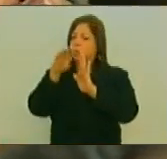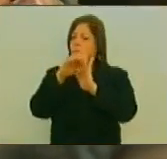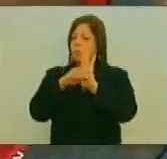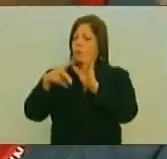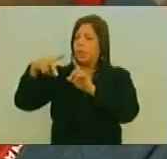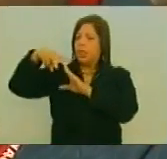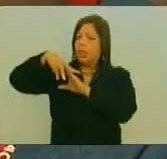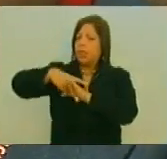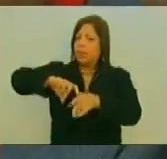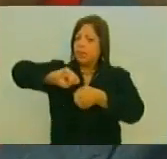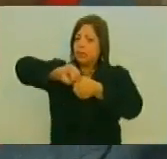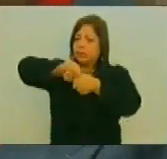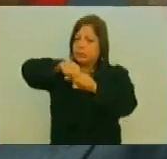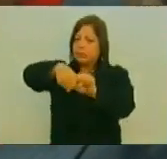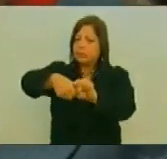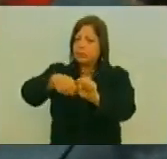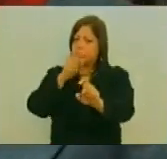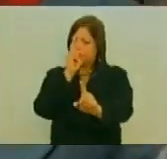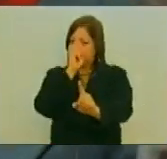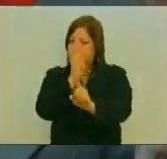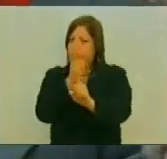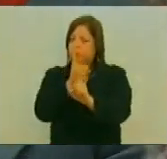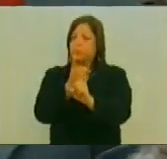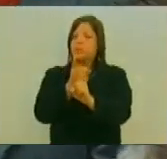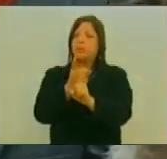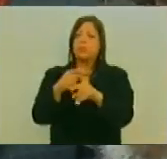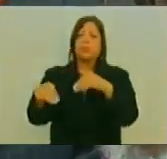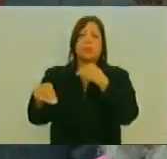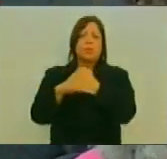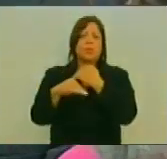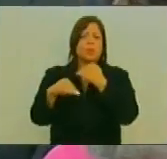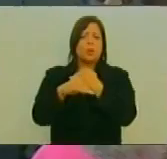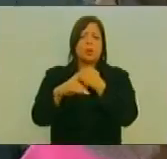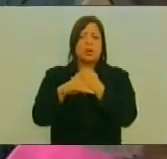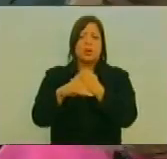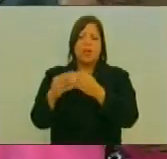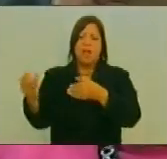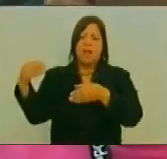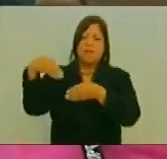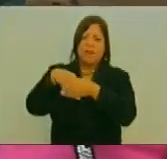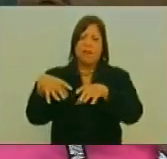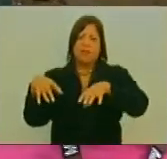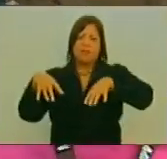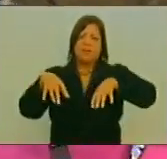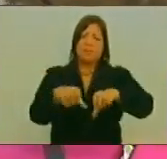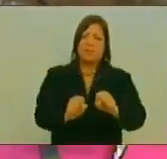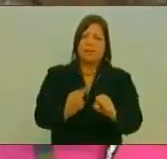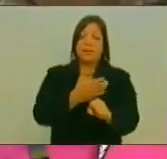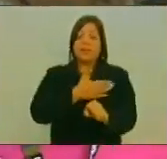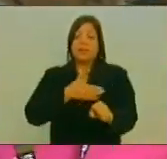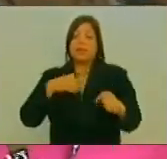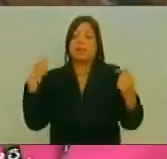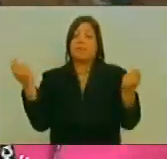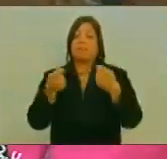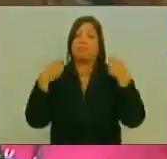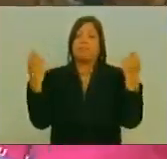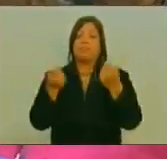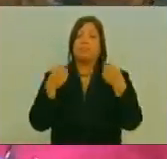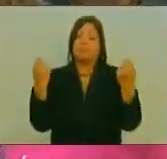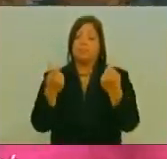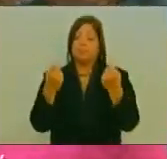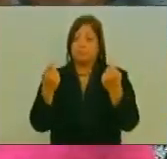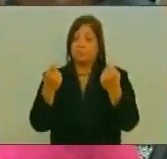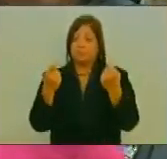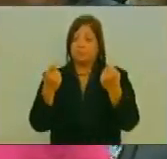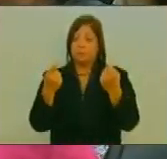De carácter Unilateral Así como De actos De injerencia Que han Promovido Dirigido